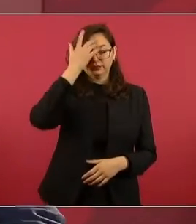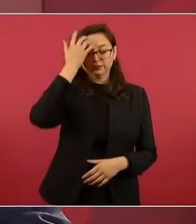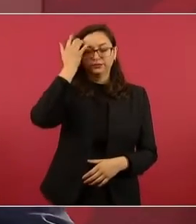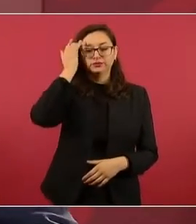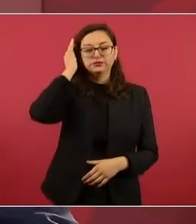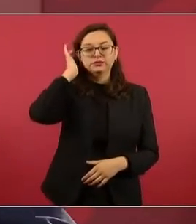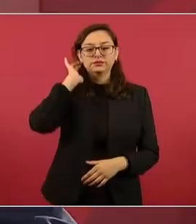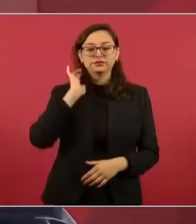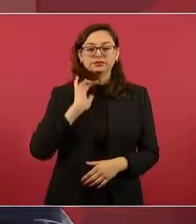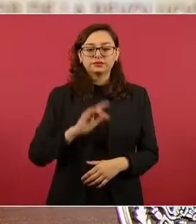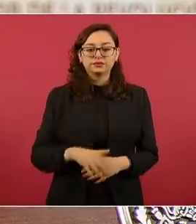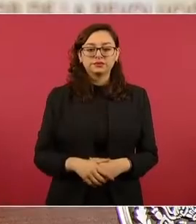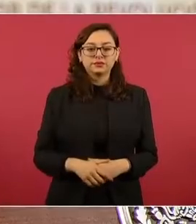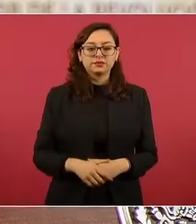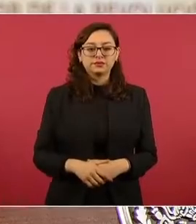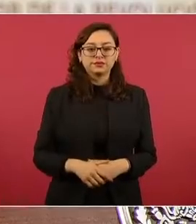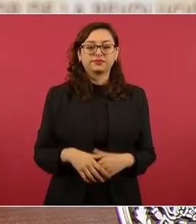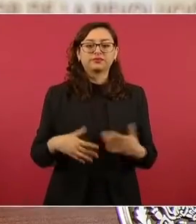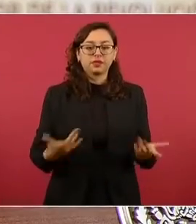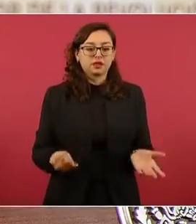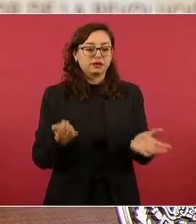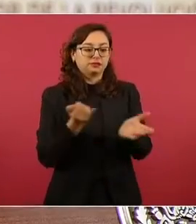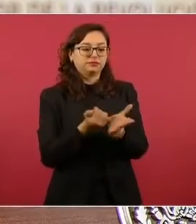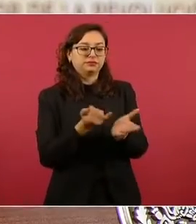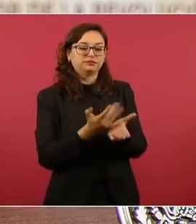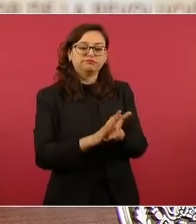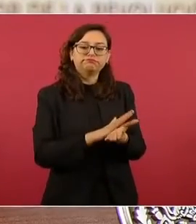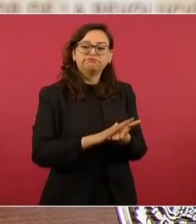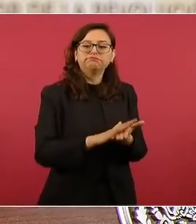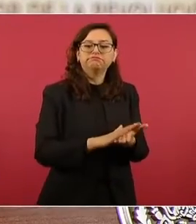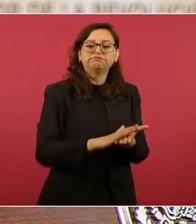el procedimiento de condonación de impuestos.